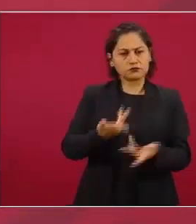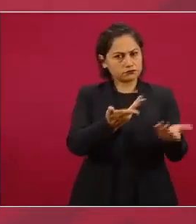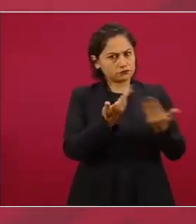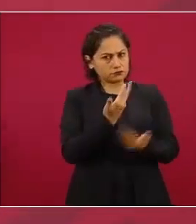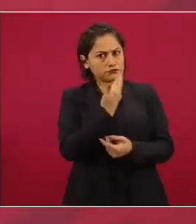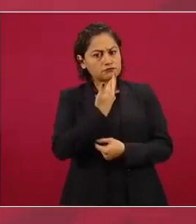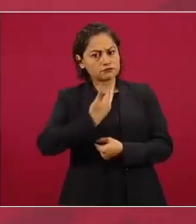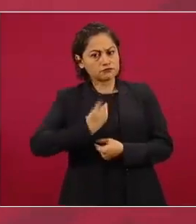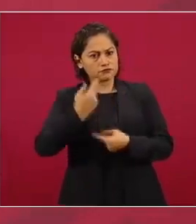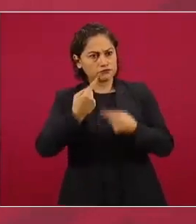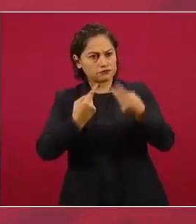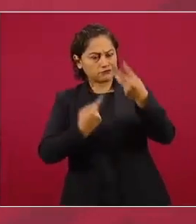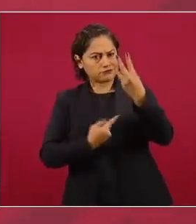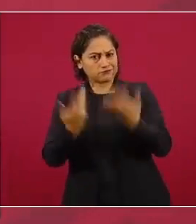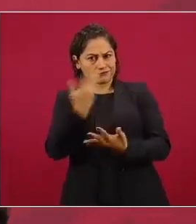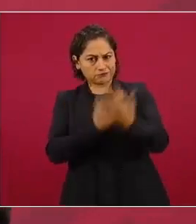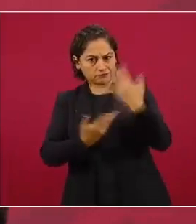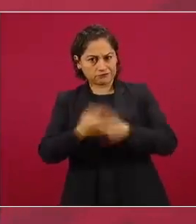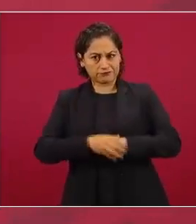confundan las respuestas ¿cuántas van a ser?